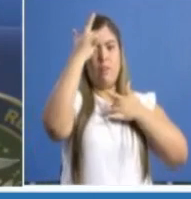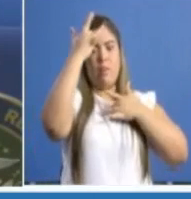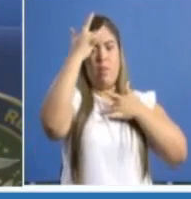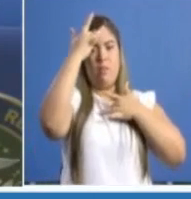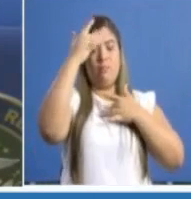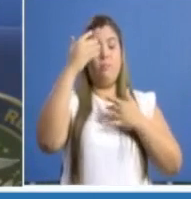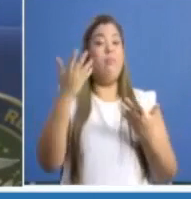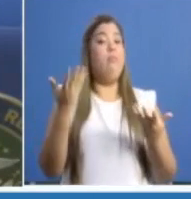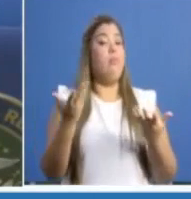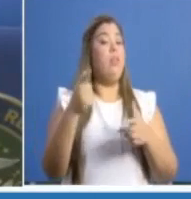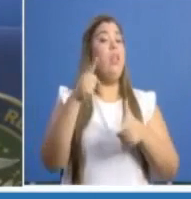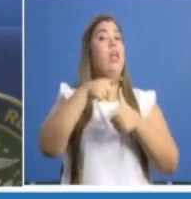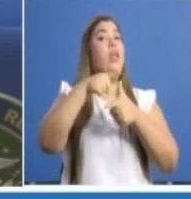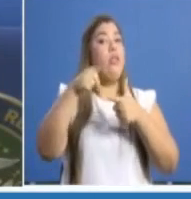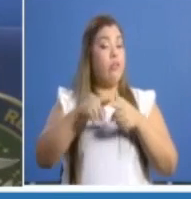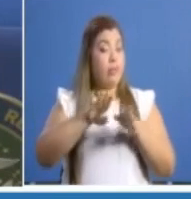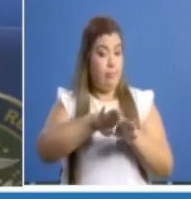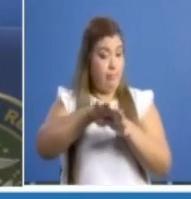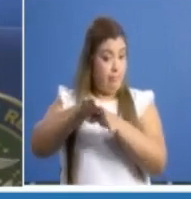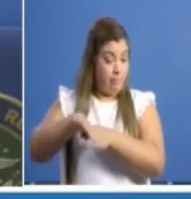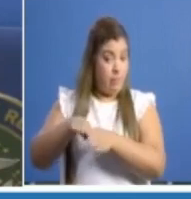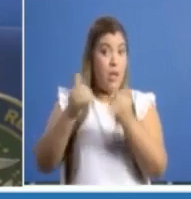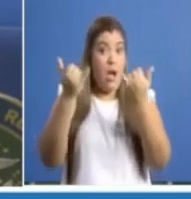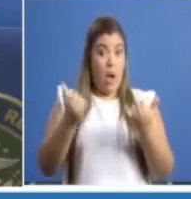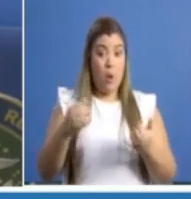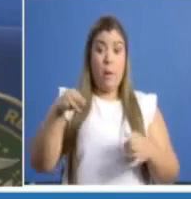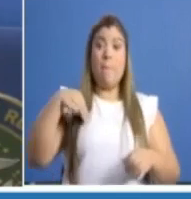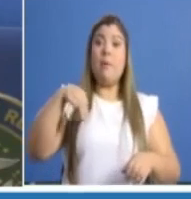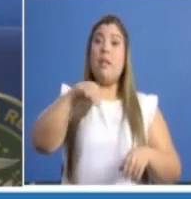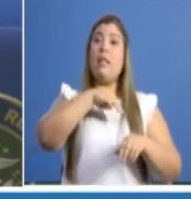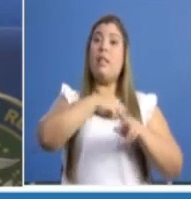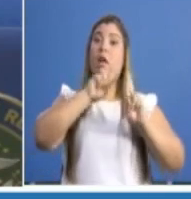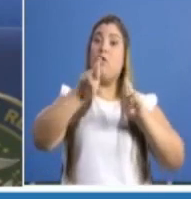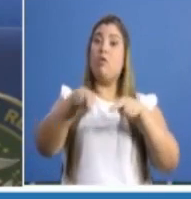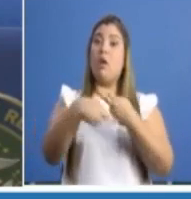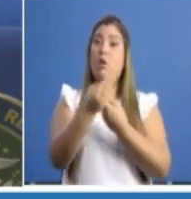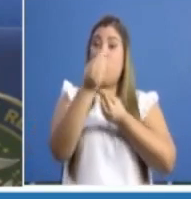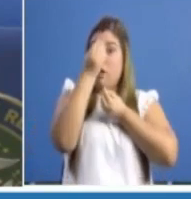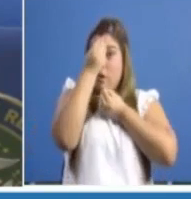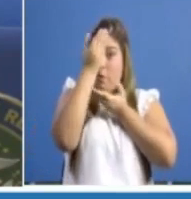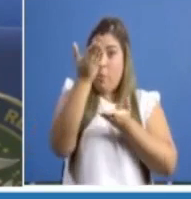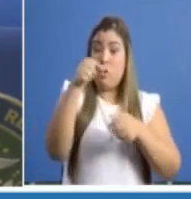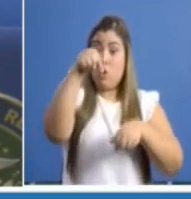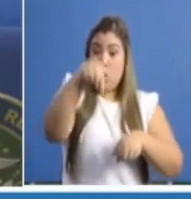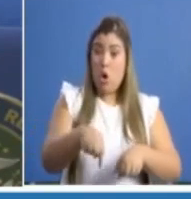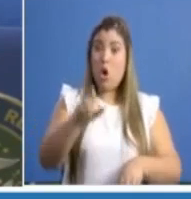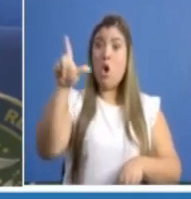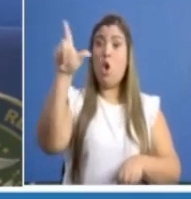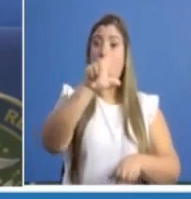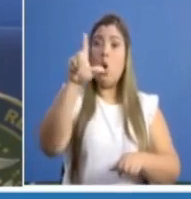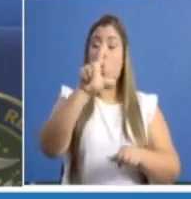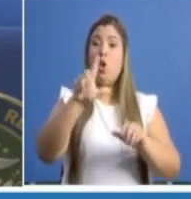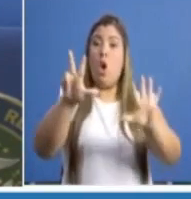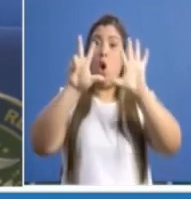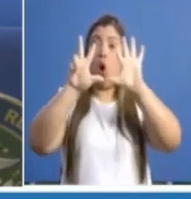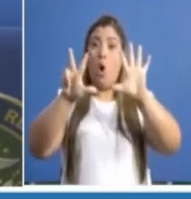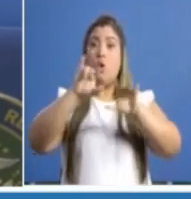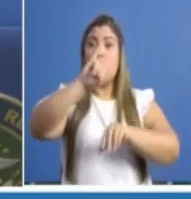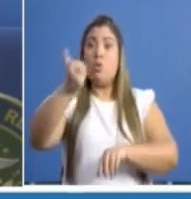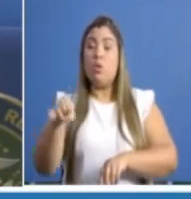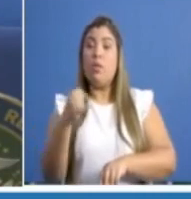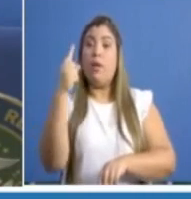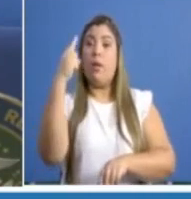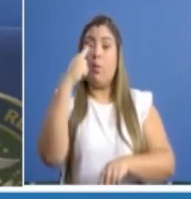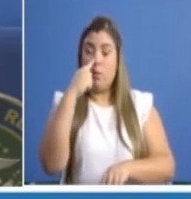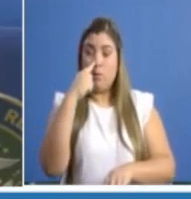Ministerio de Salud comunica que a partir de este lunes 8 de junio, se retornará a la